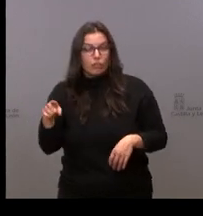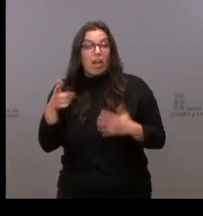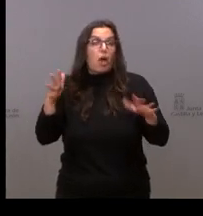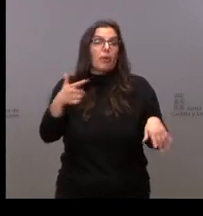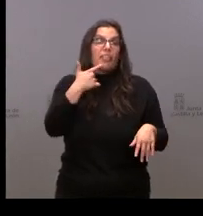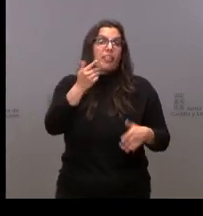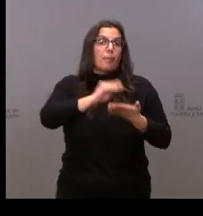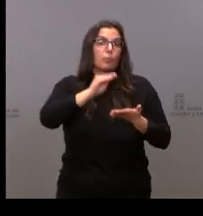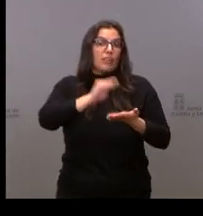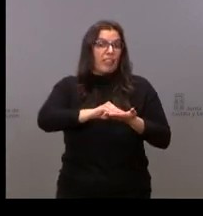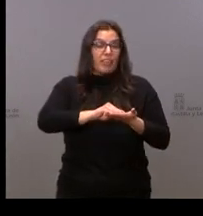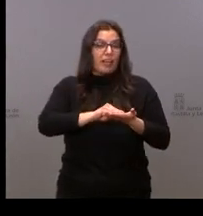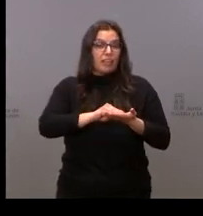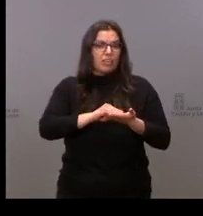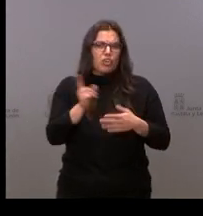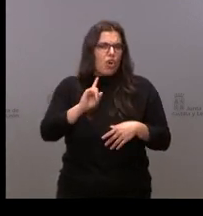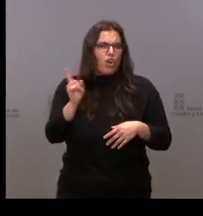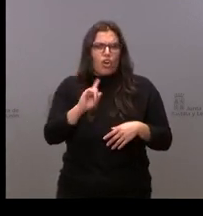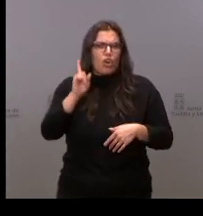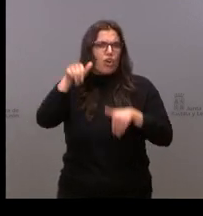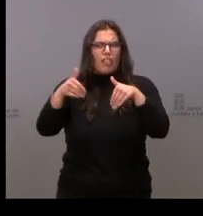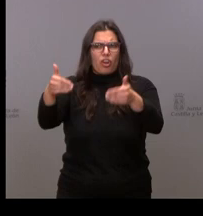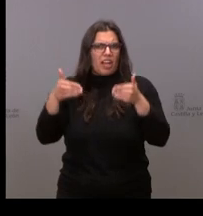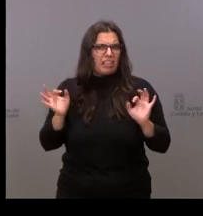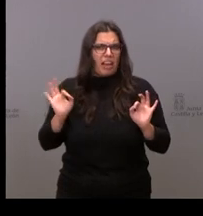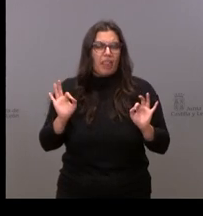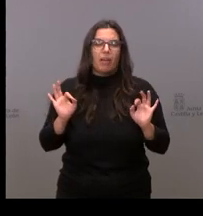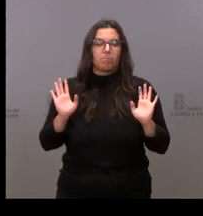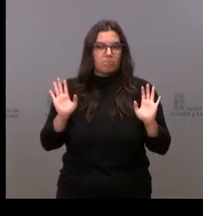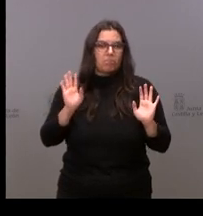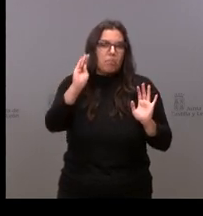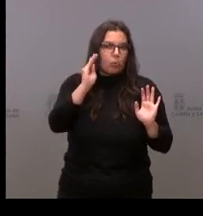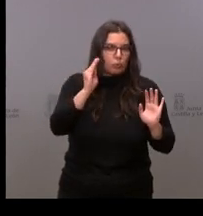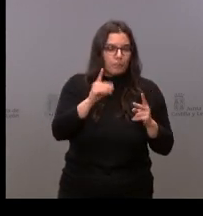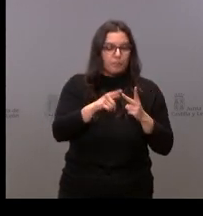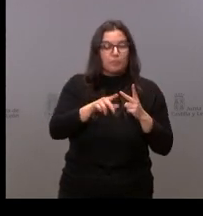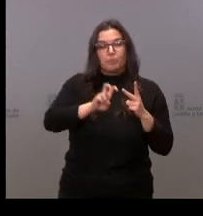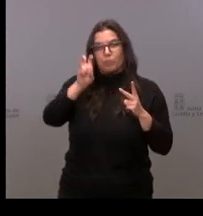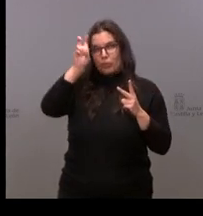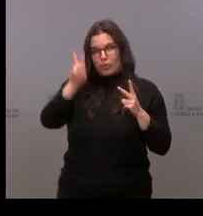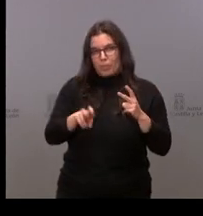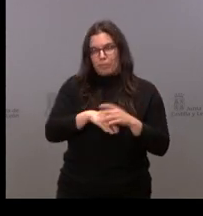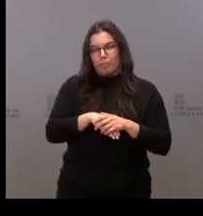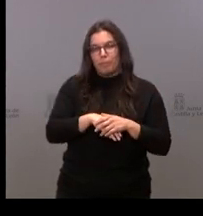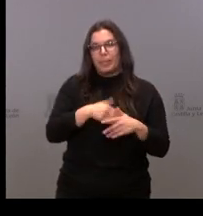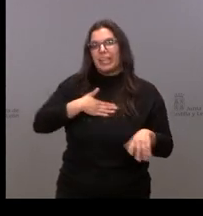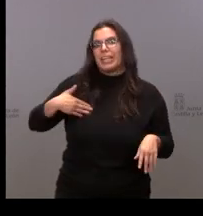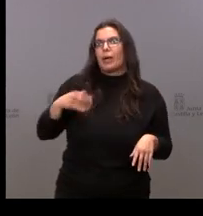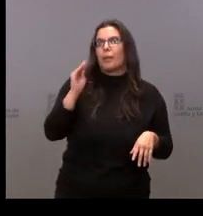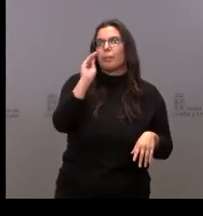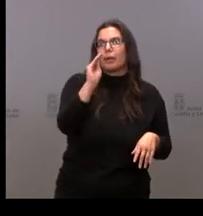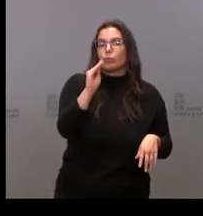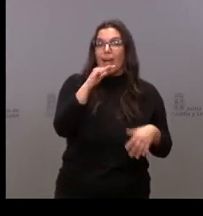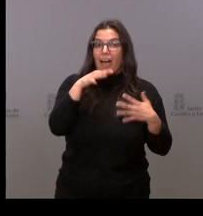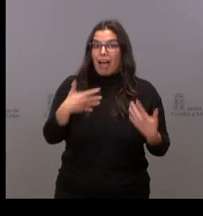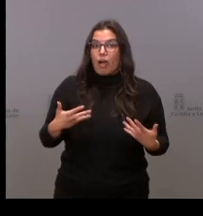por activa y por pasiva que no va a ser así. En otro orden de cosas, también quería preguntar cómo se encuentra ahora